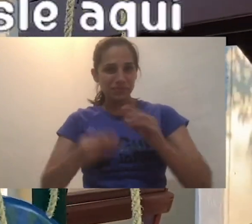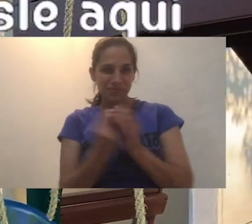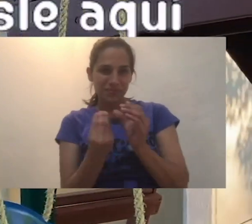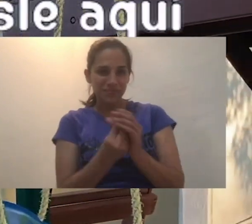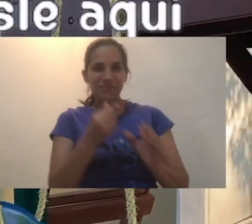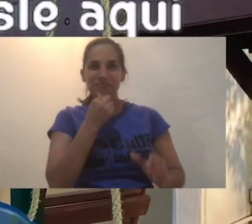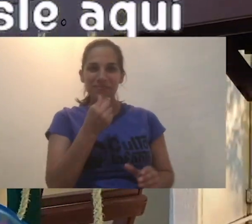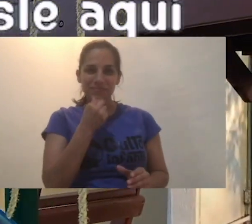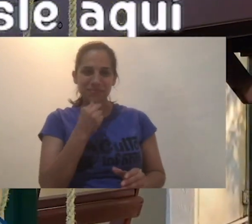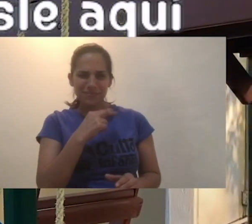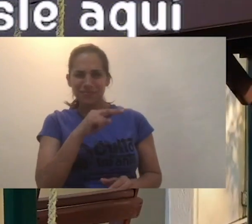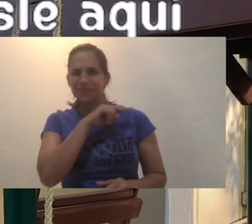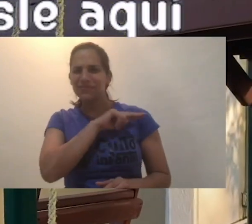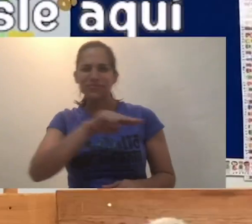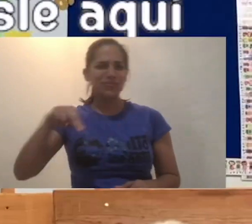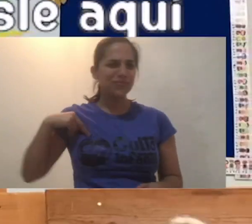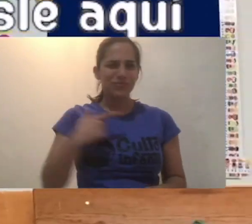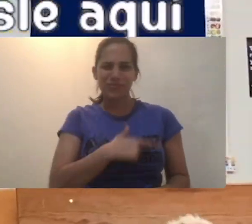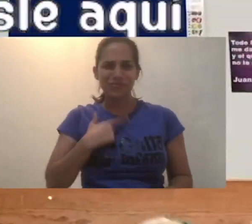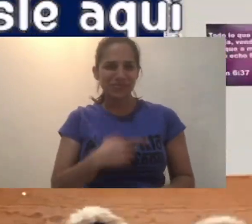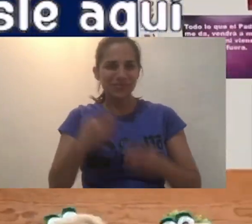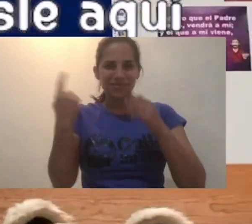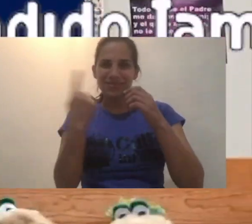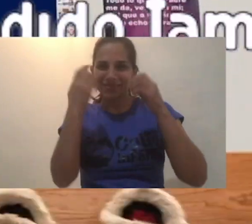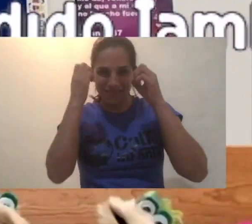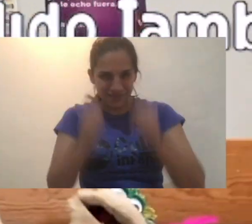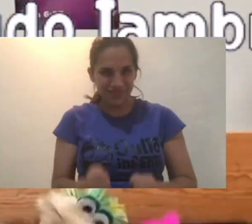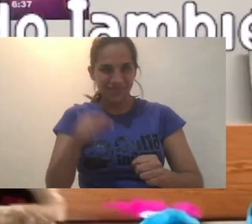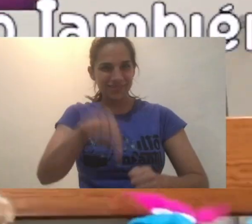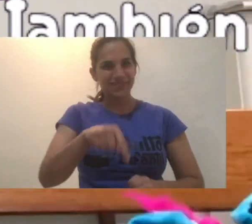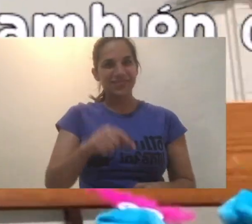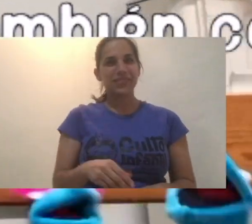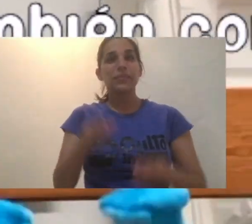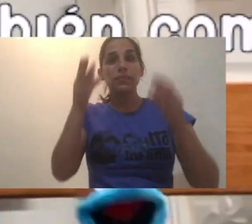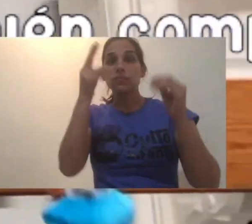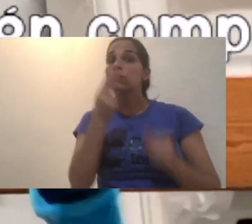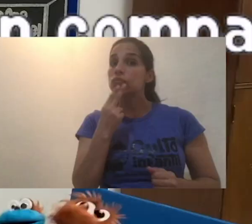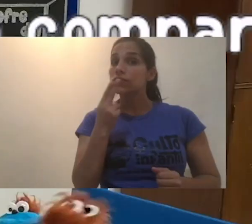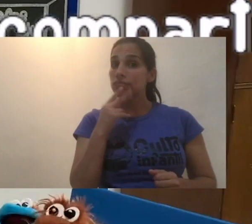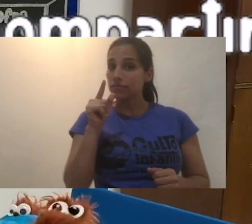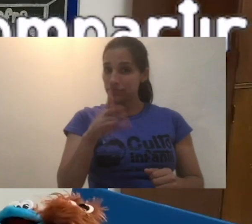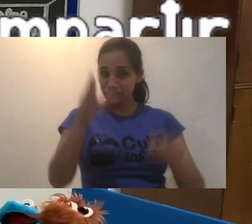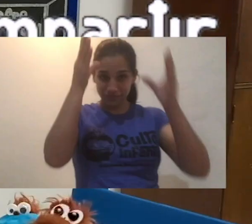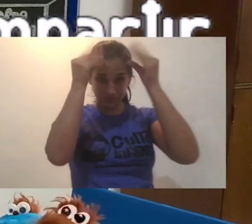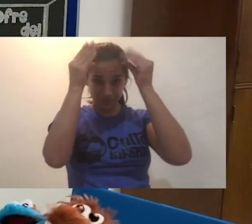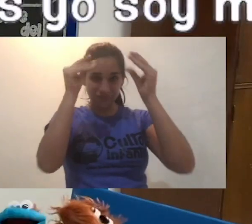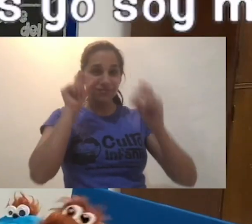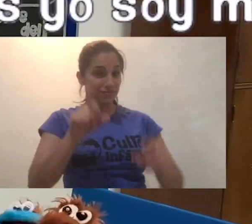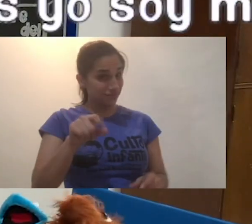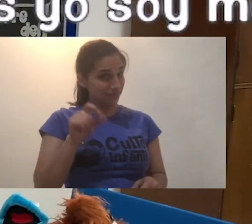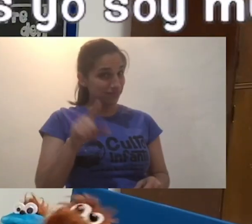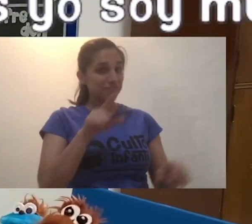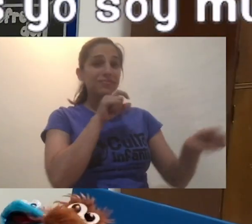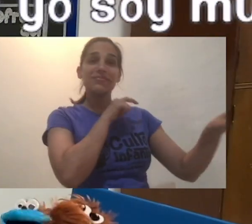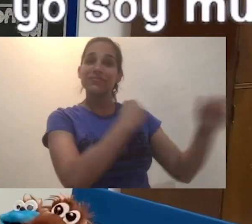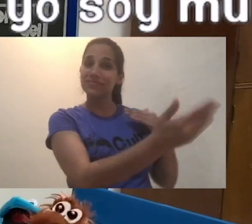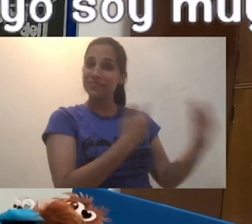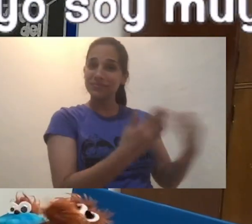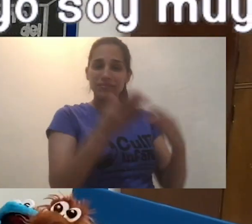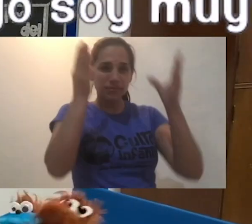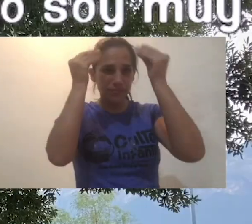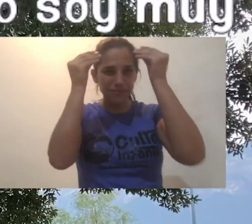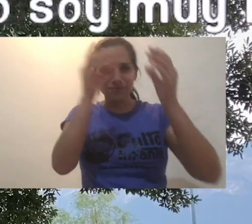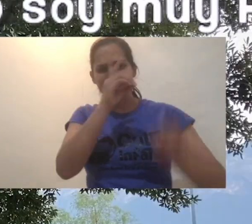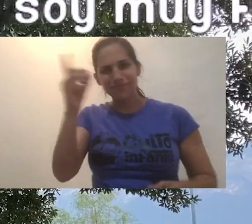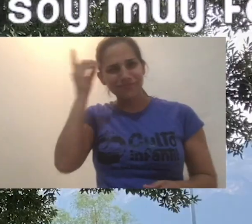infantil. Nos da gusto que estés aquí. Aplicar lo aprendido, también compartir. Aprendiendo